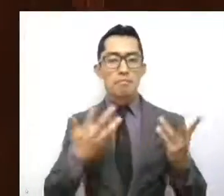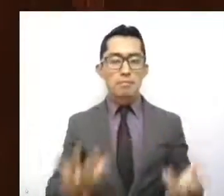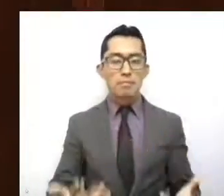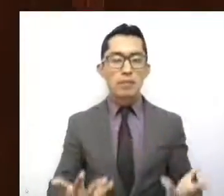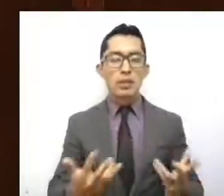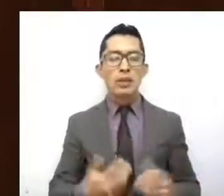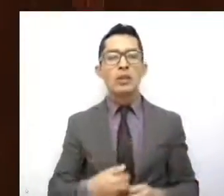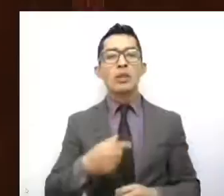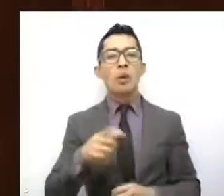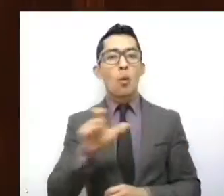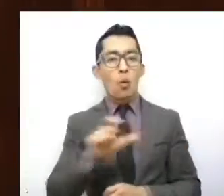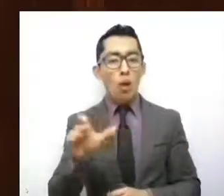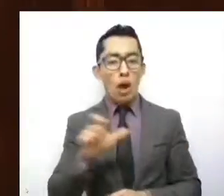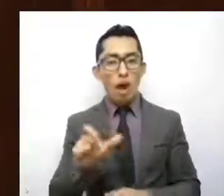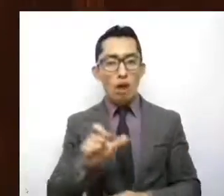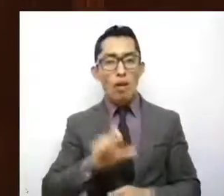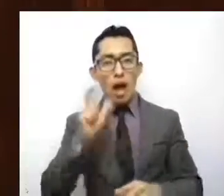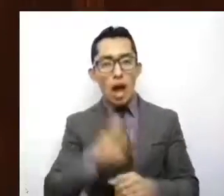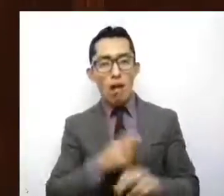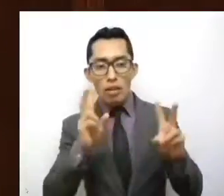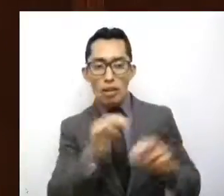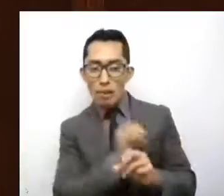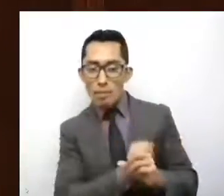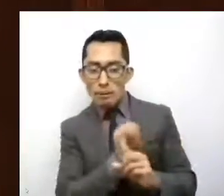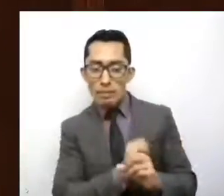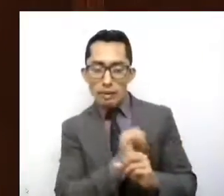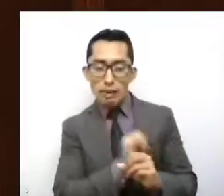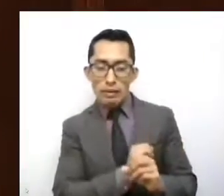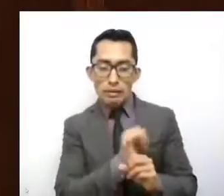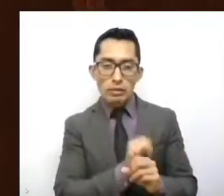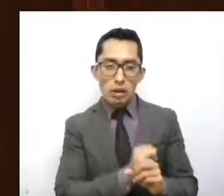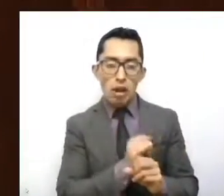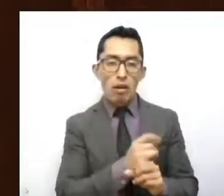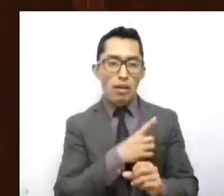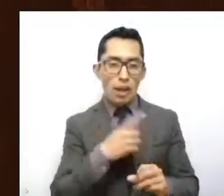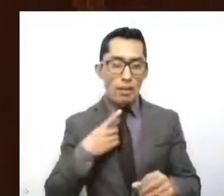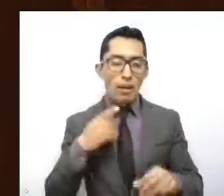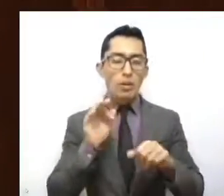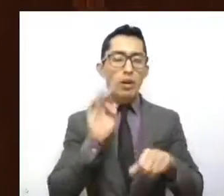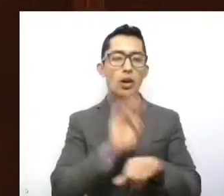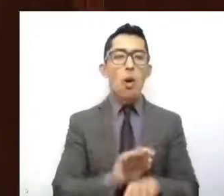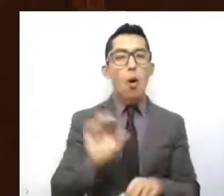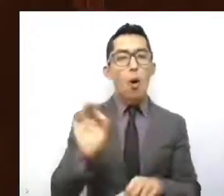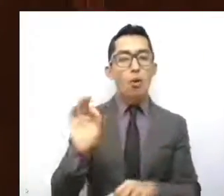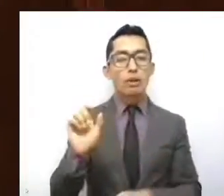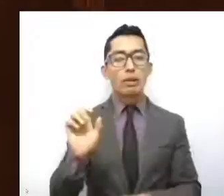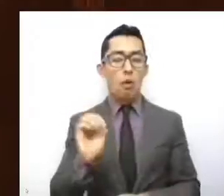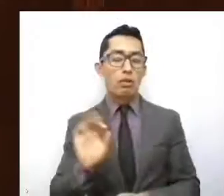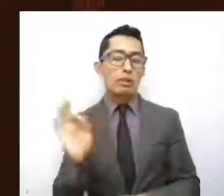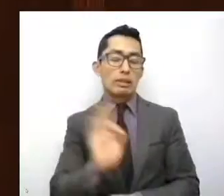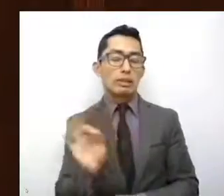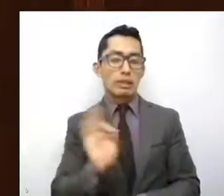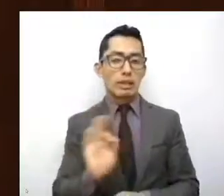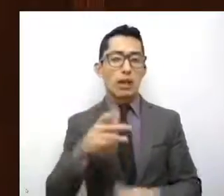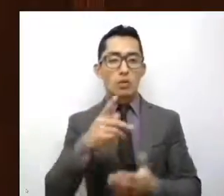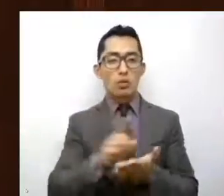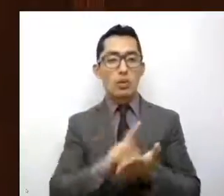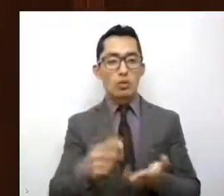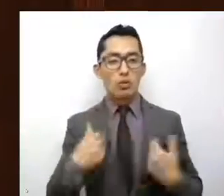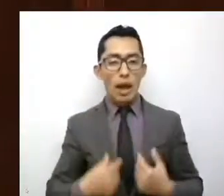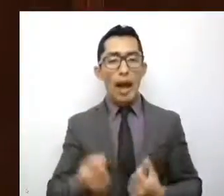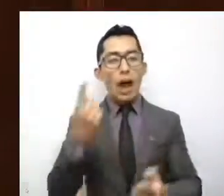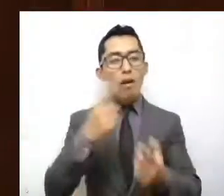sujetos a investigación en cuanto han sido violentados en cuanto alguno de sus derechos humanos.